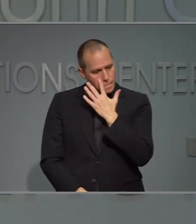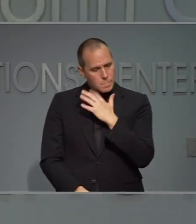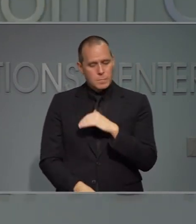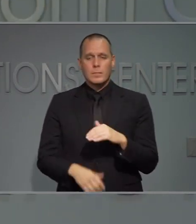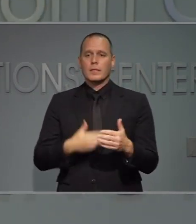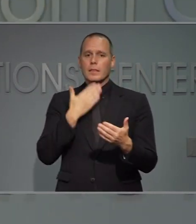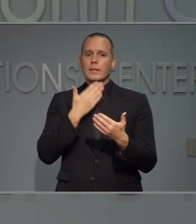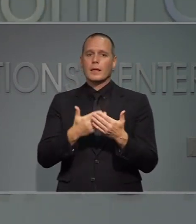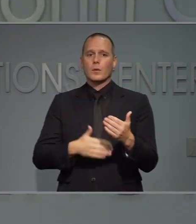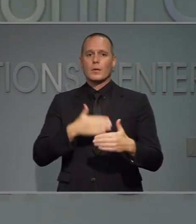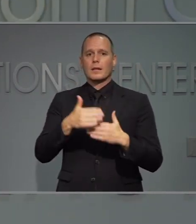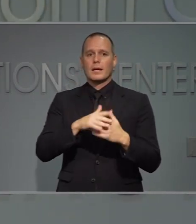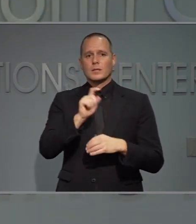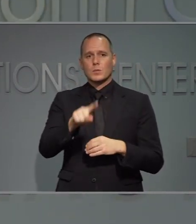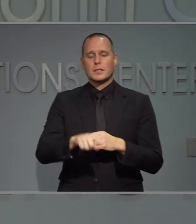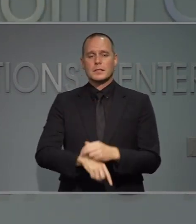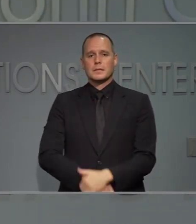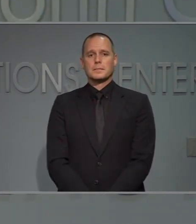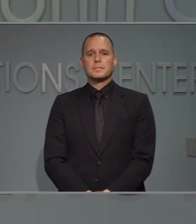Gracias la siguiente.